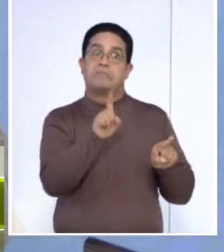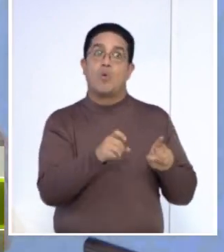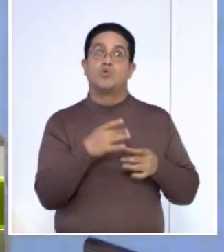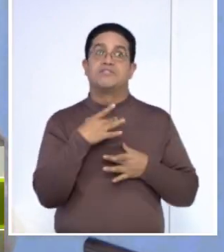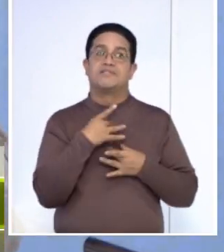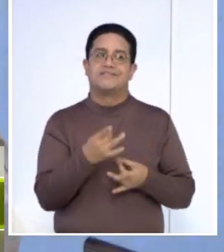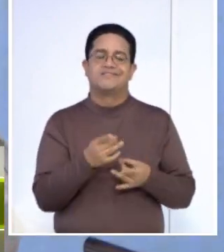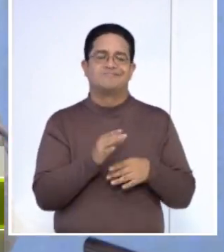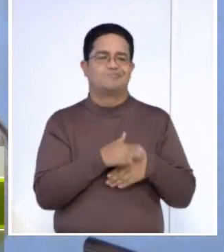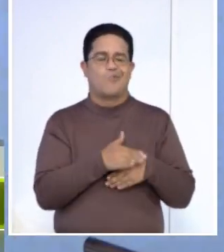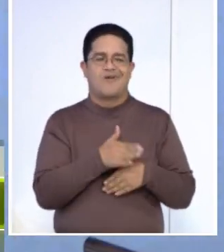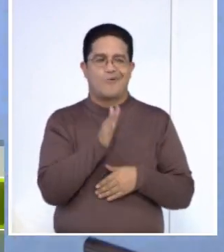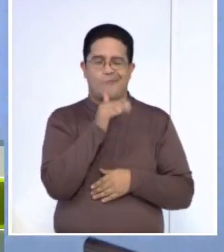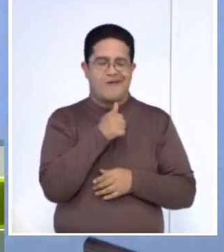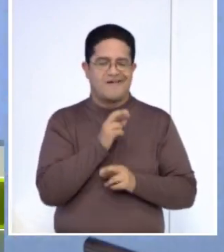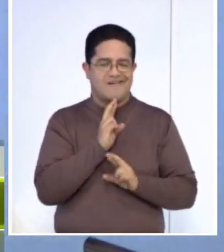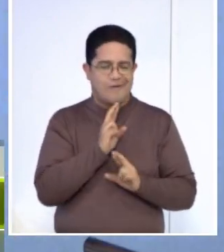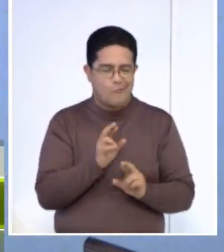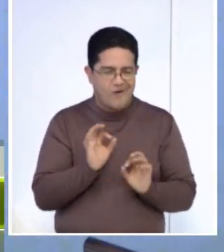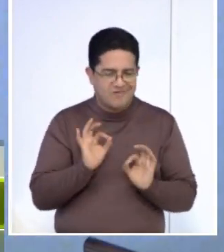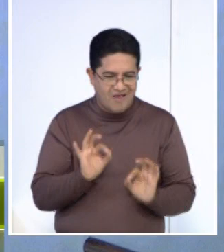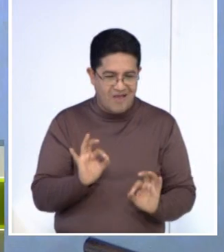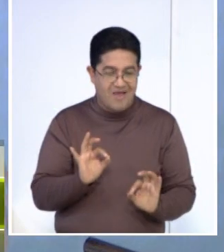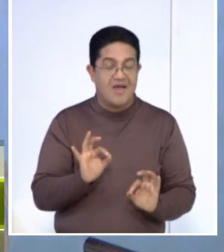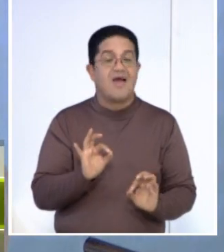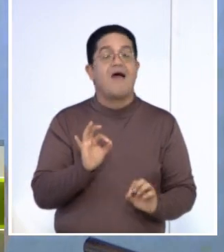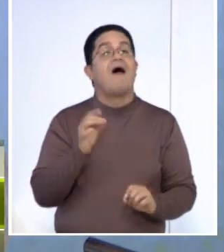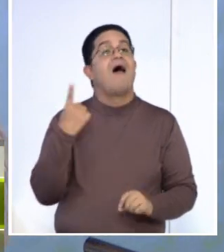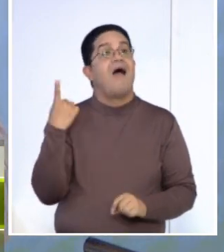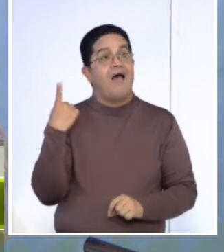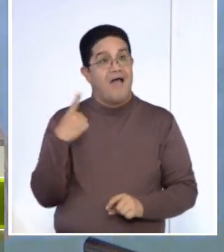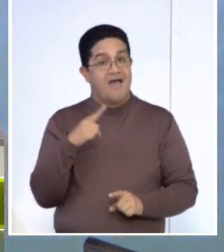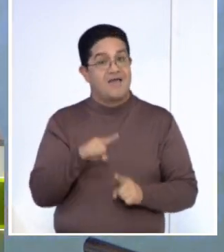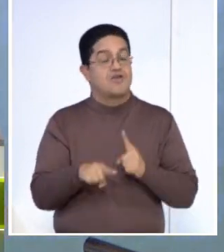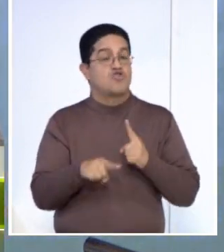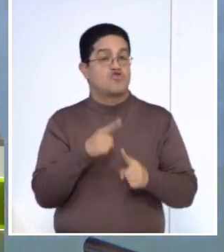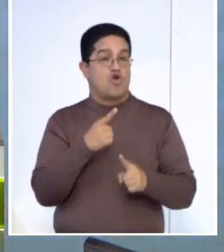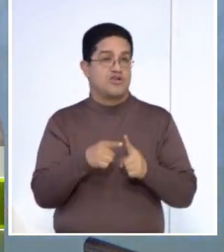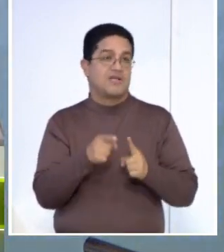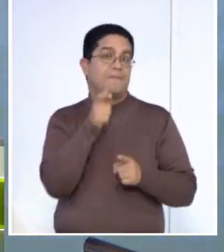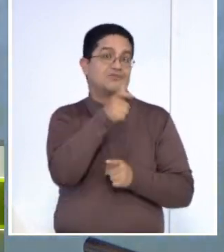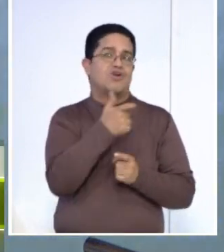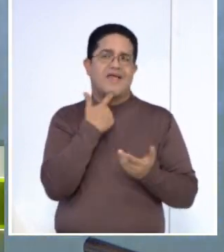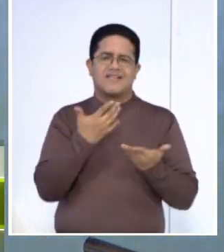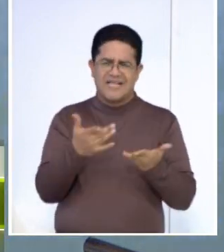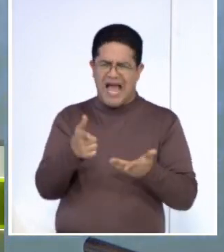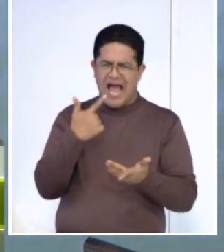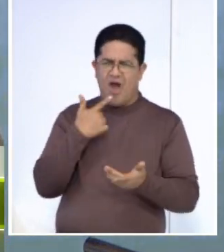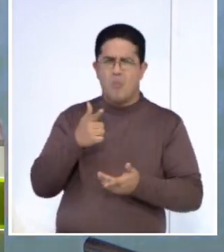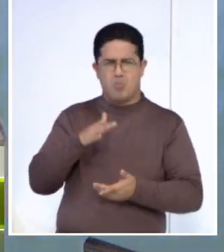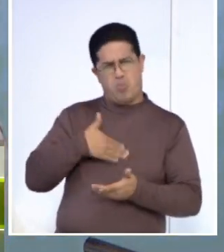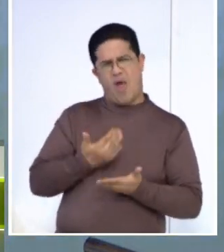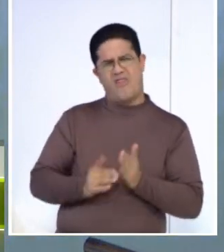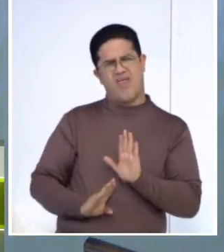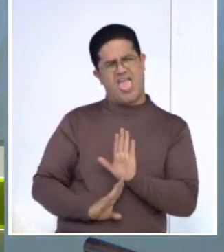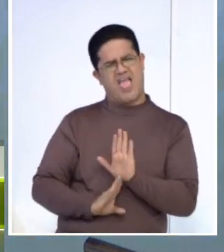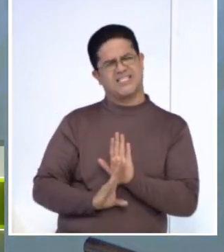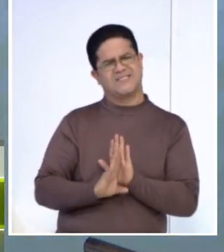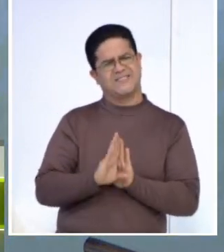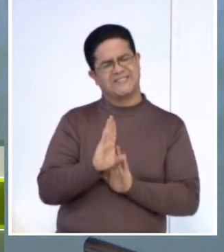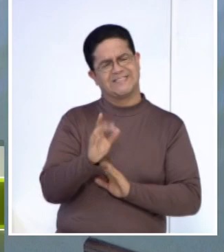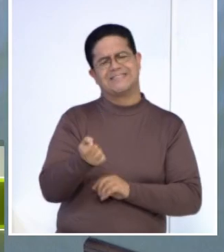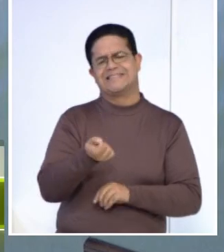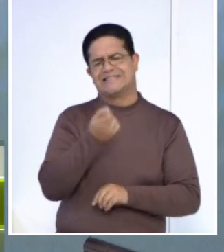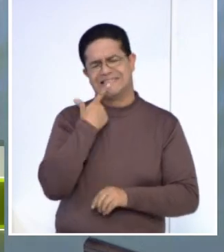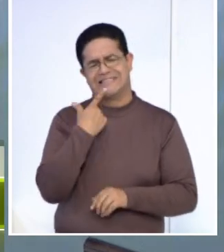respuesta específica. Es decir, hay muchísimas cosas que lamentablemente están por ahí ofreciendo. Vamos a fortalecer el sistema inmunológico. Entonces tómate esto